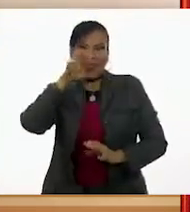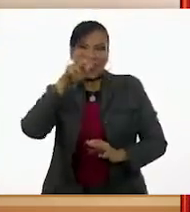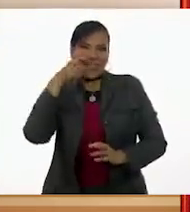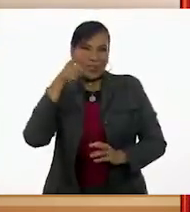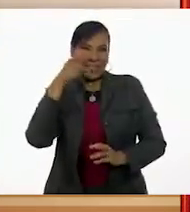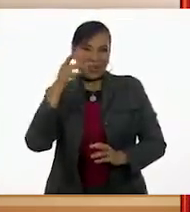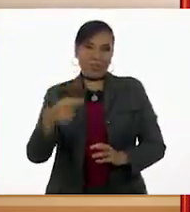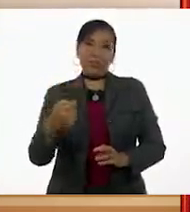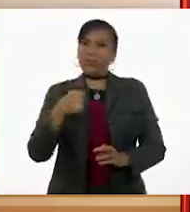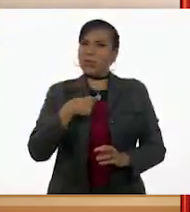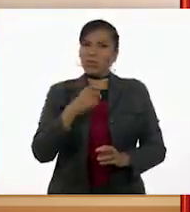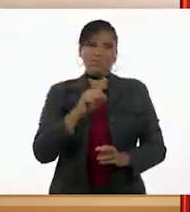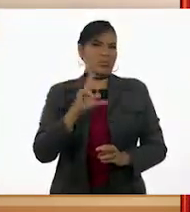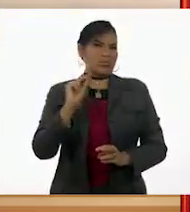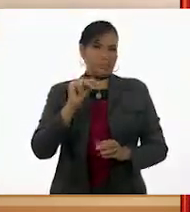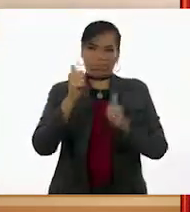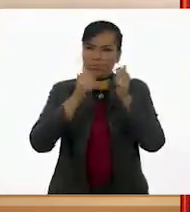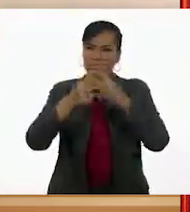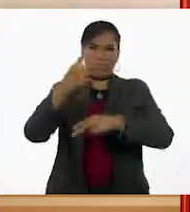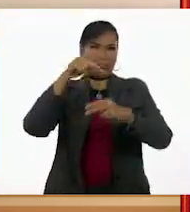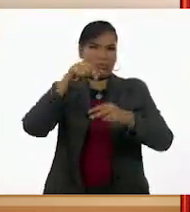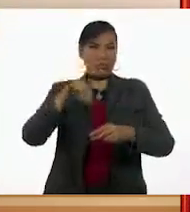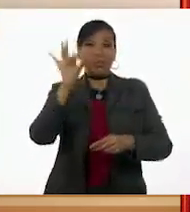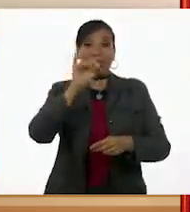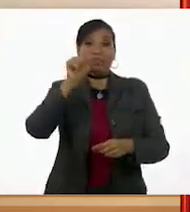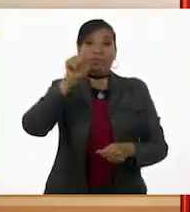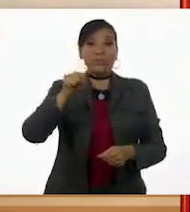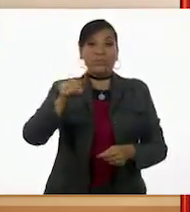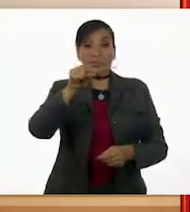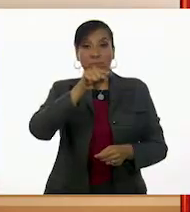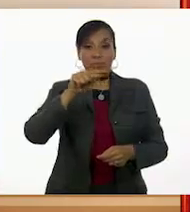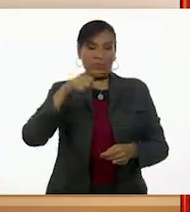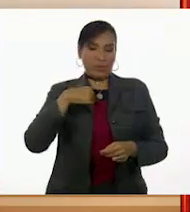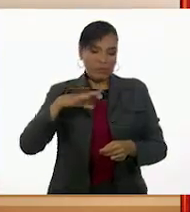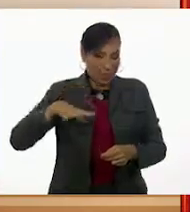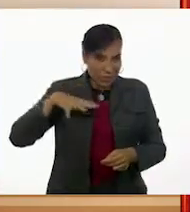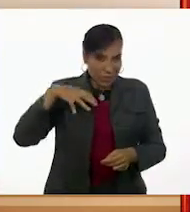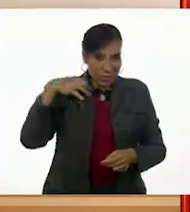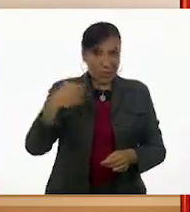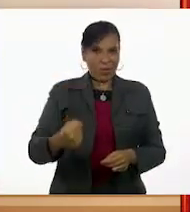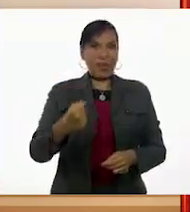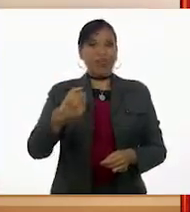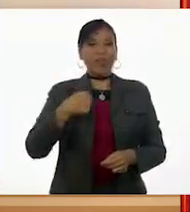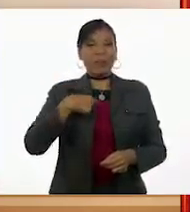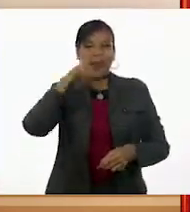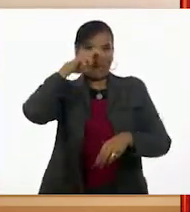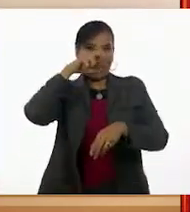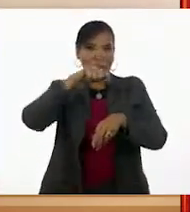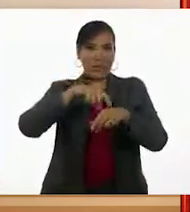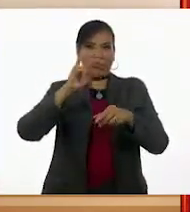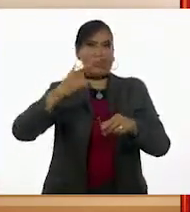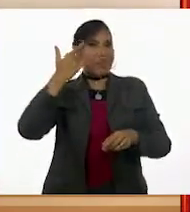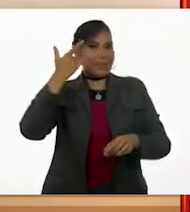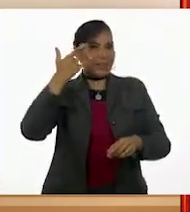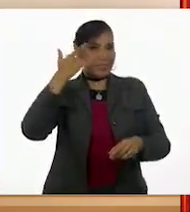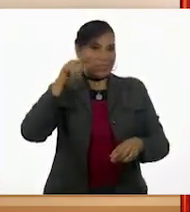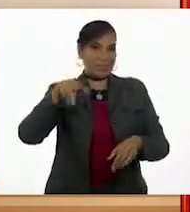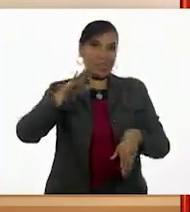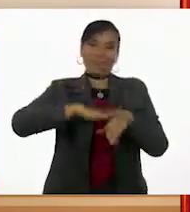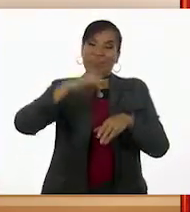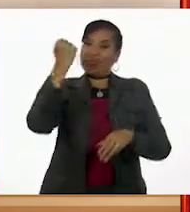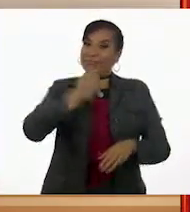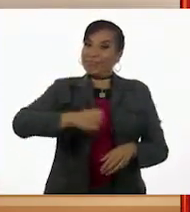Yo no estaría aquí si no fuera por mi empeño de ser el Loro de la pirata más